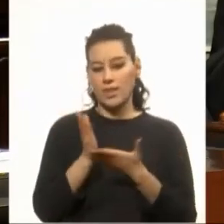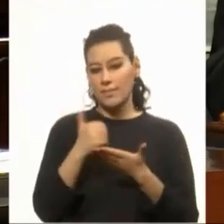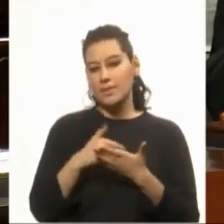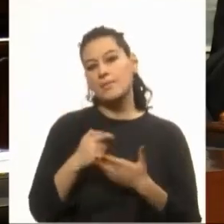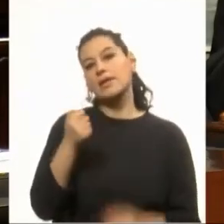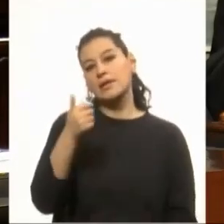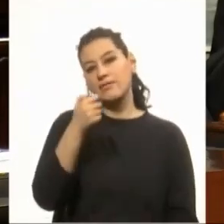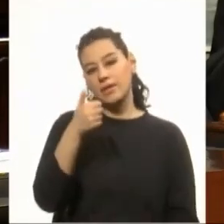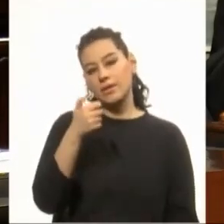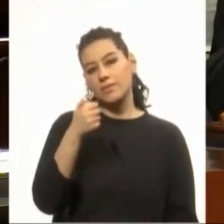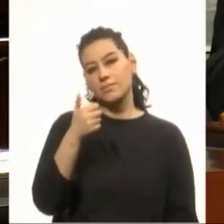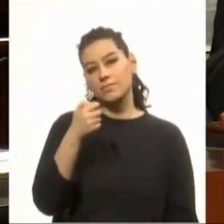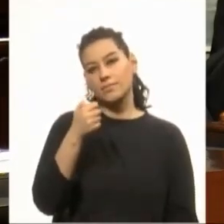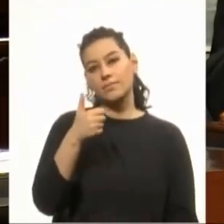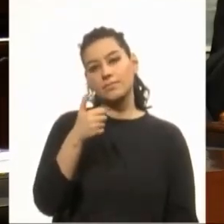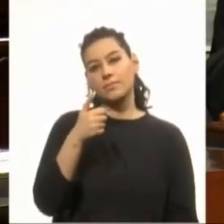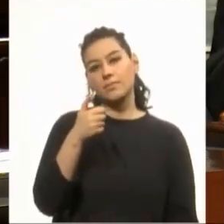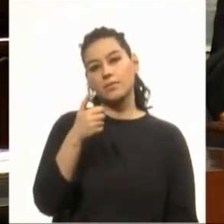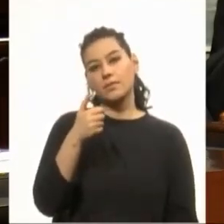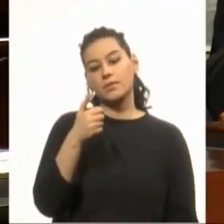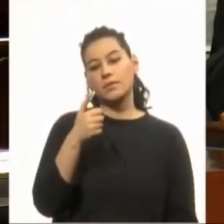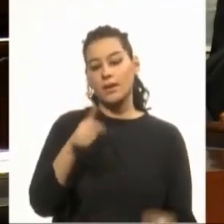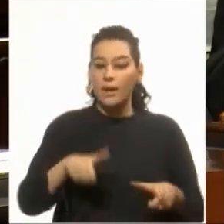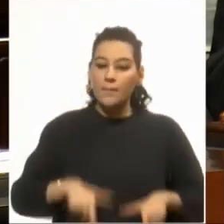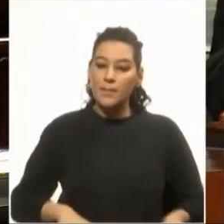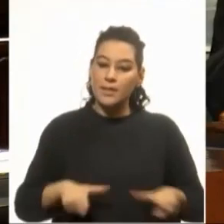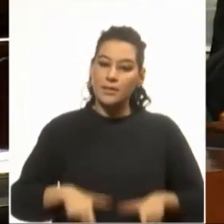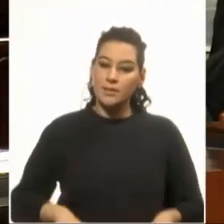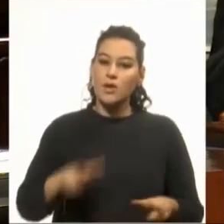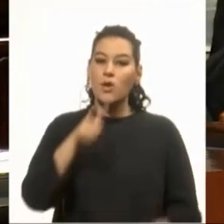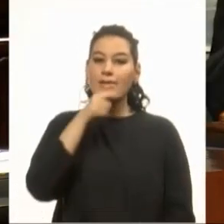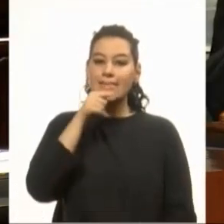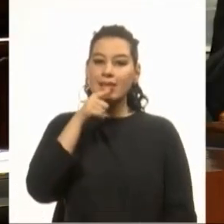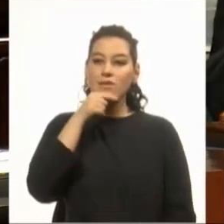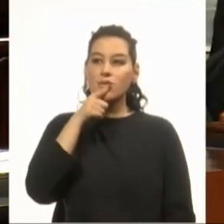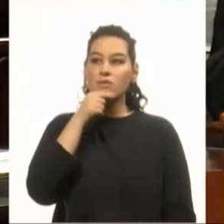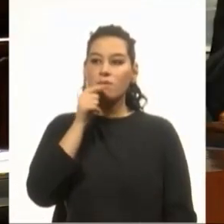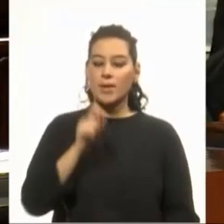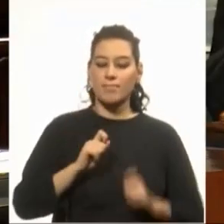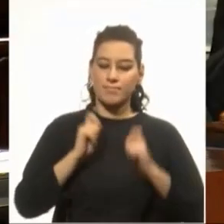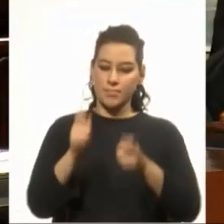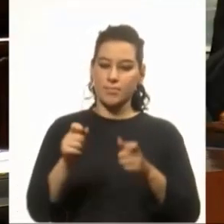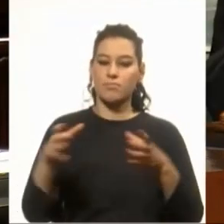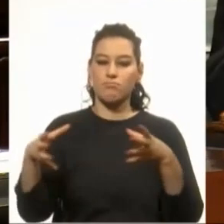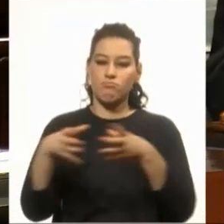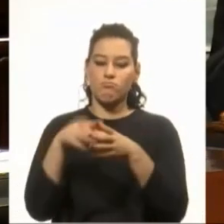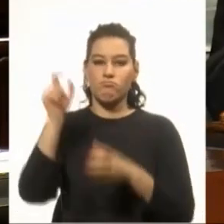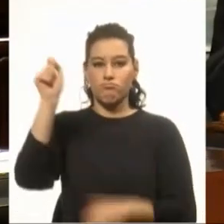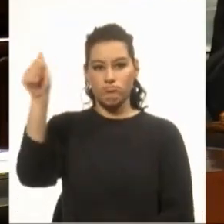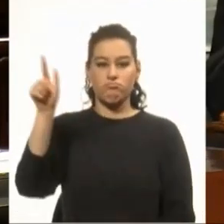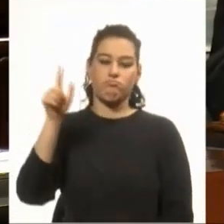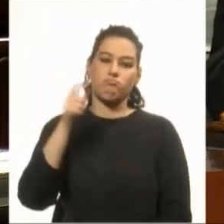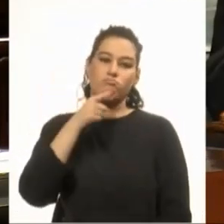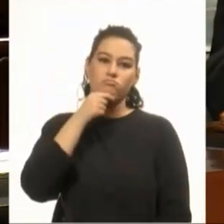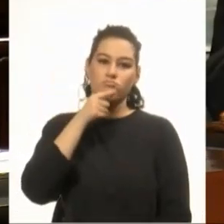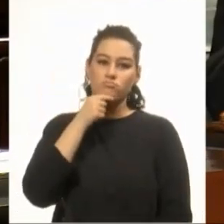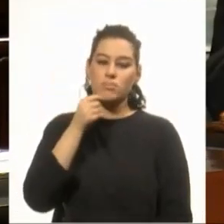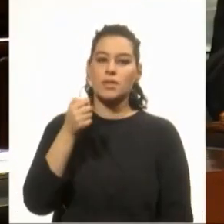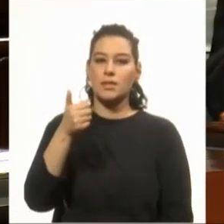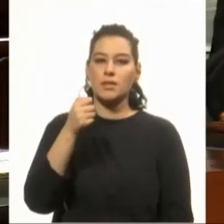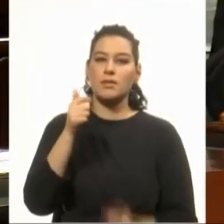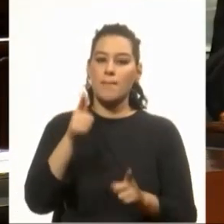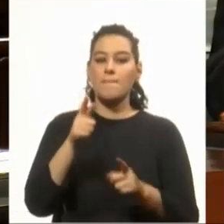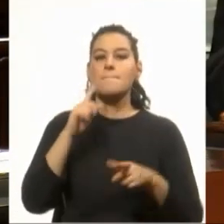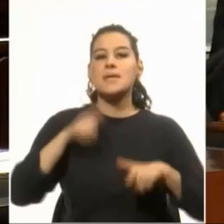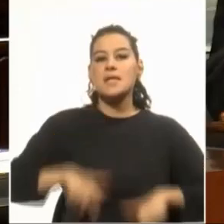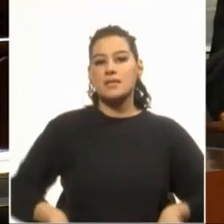de Rivera, al Ministerio del Interior para que llegue a la Jefatura de Policía de Rivera y al Ministerio de Defensa para que llegue a